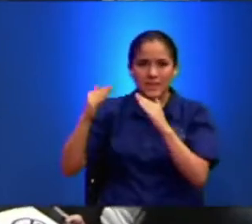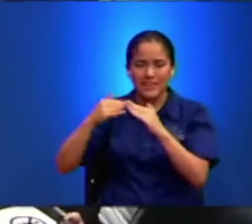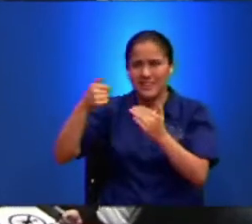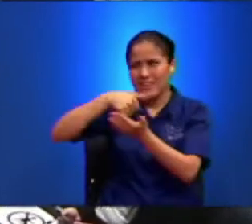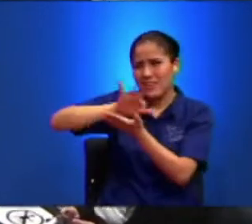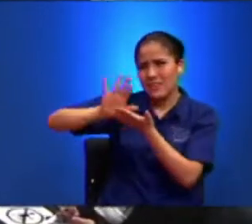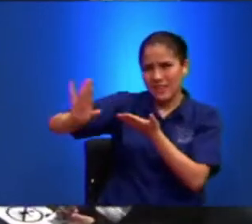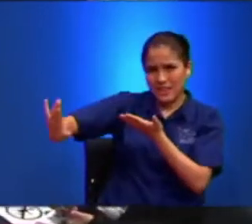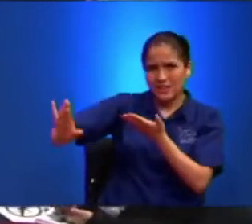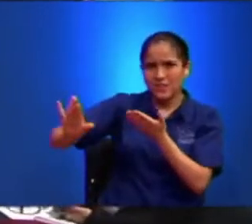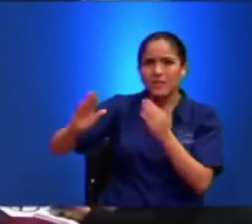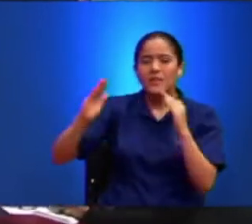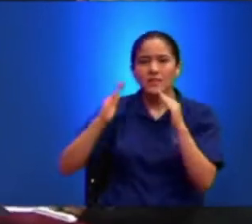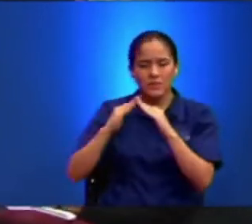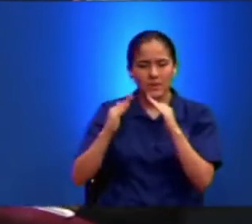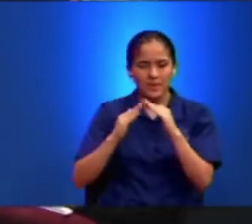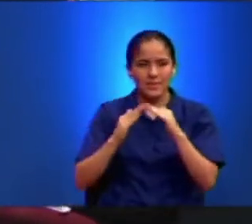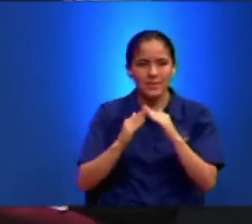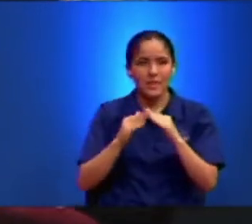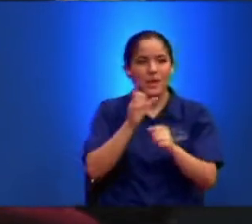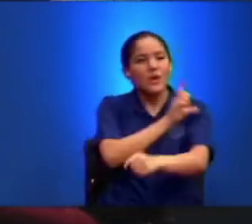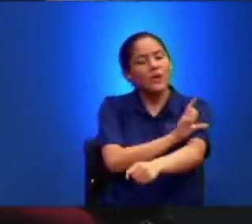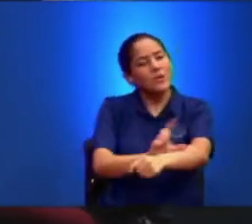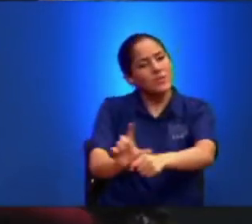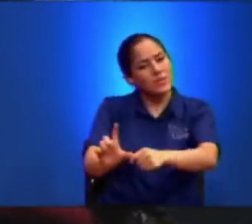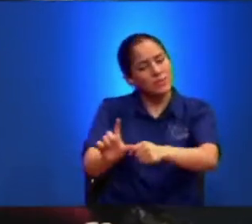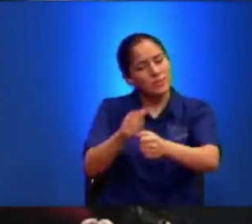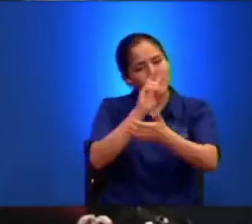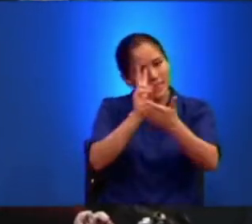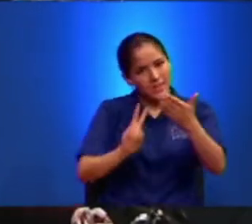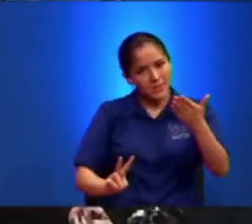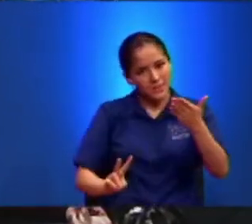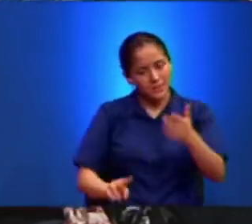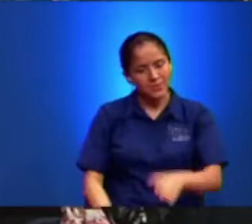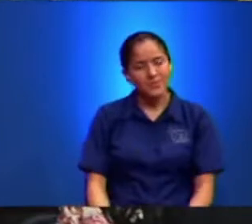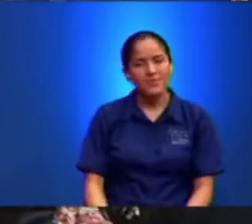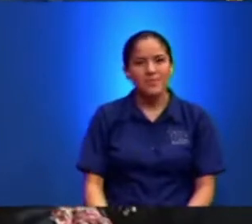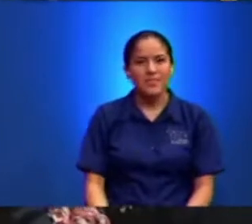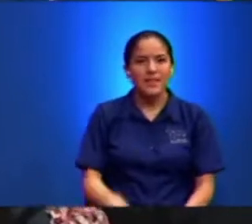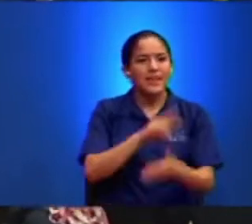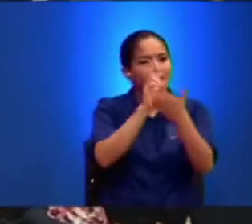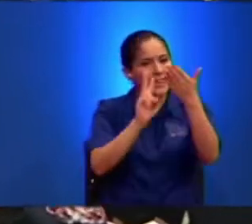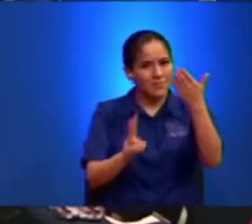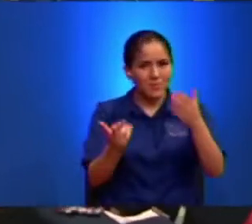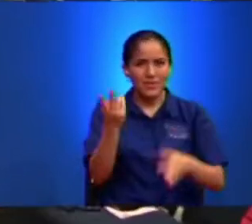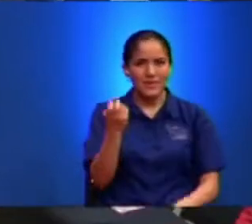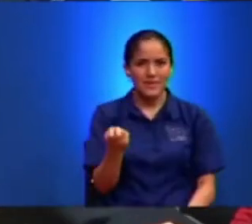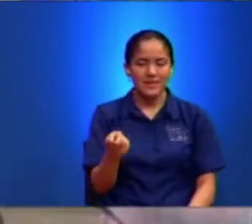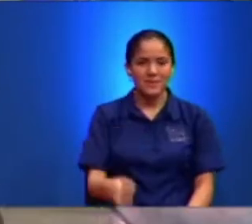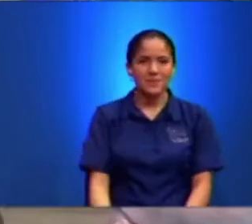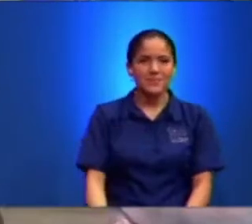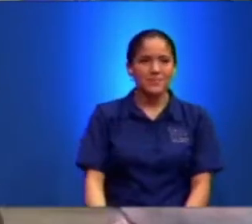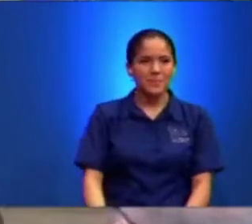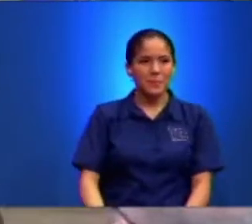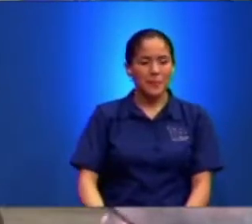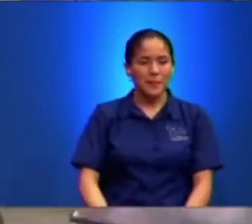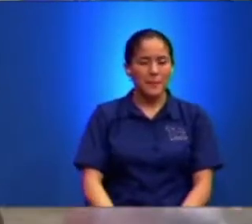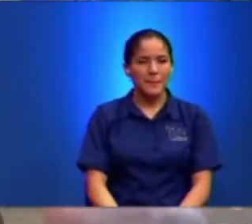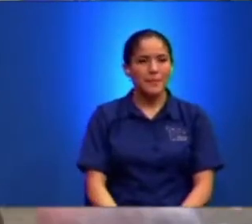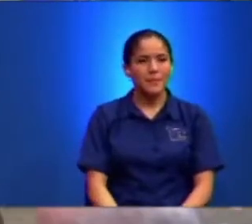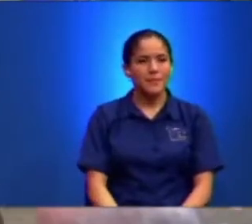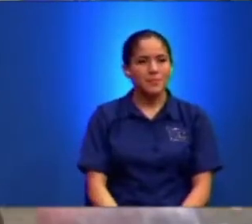De su casa Sigamos leyendo Hermana O volvamos a leer Mejor dicho El hijo